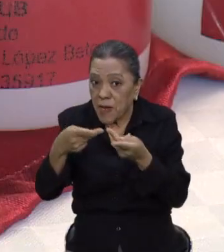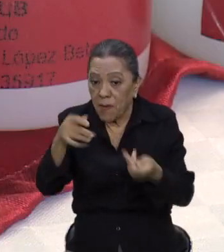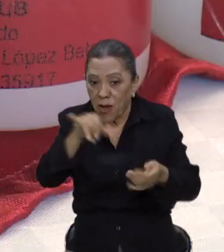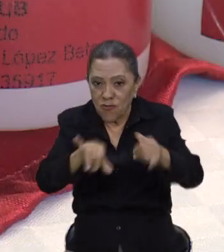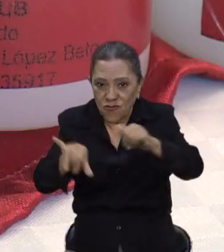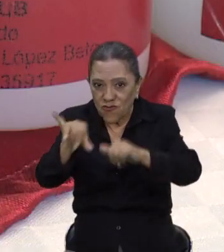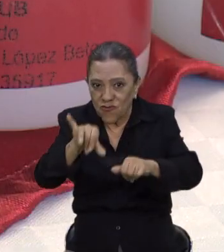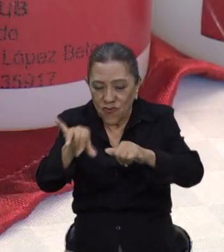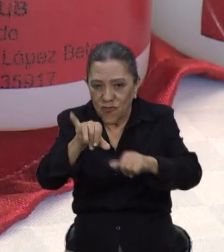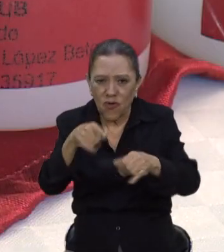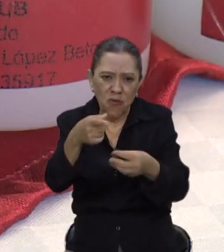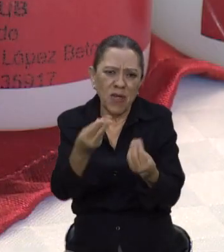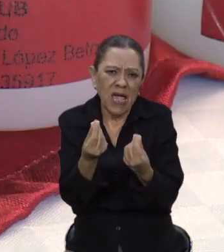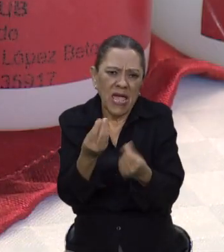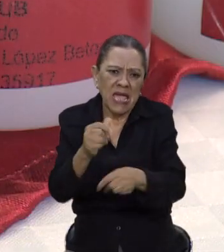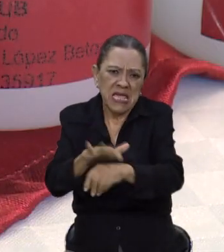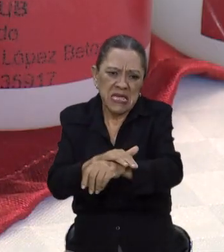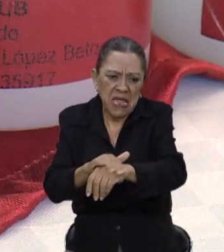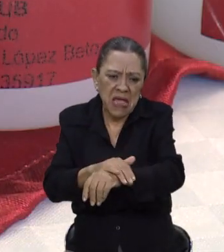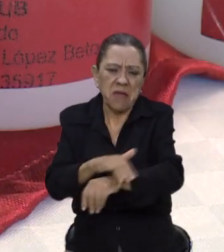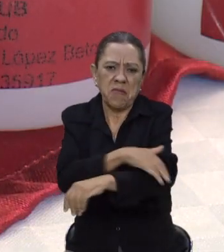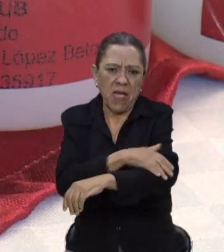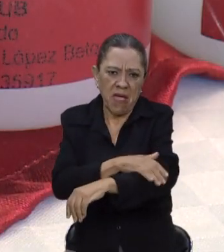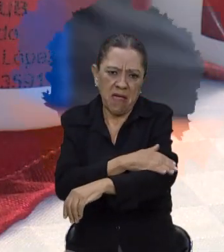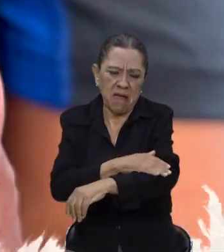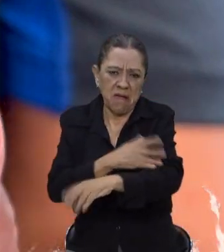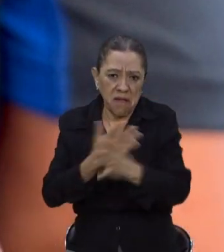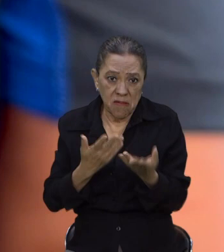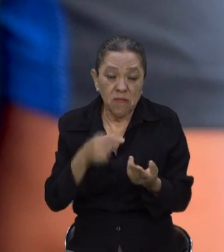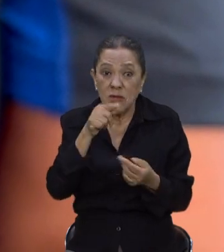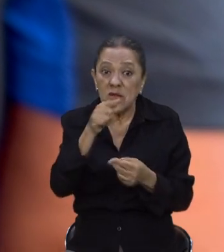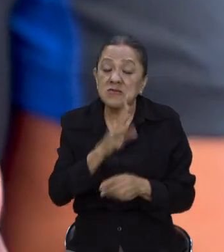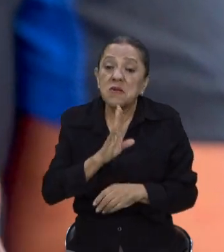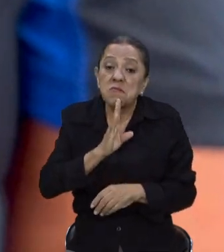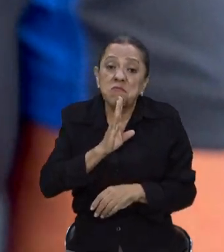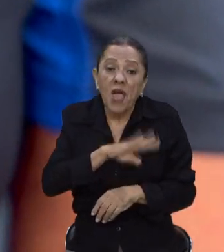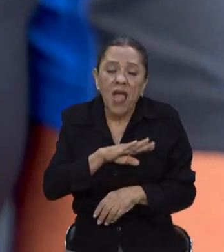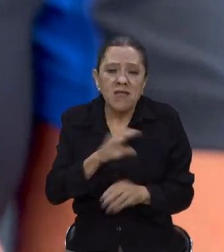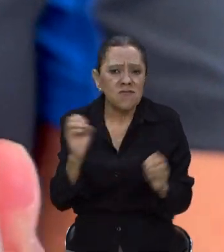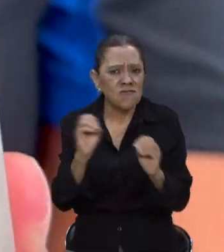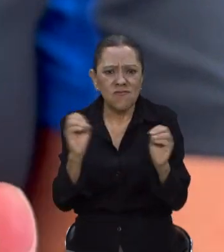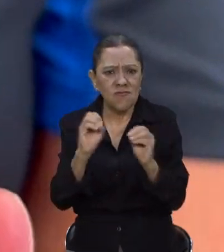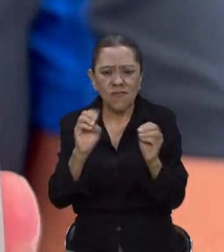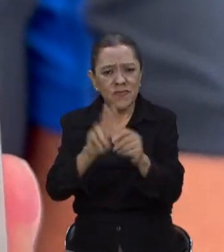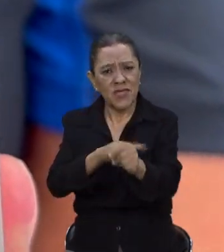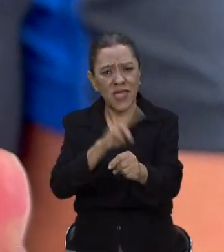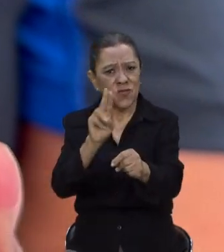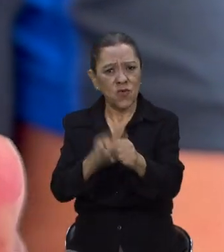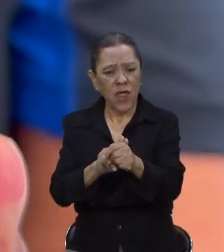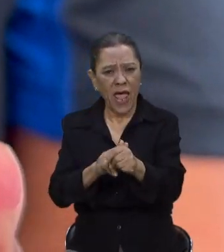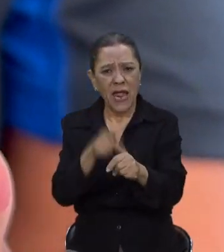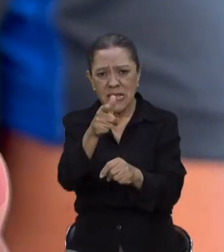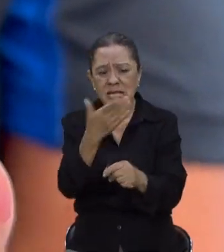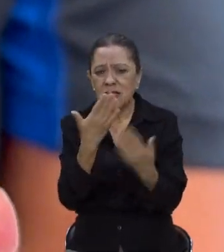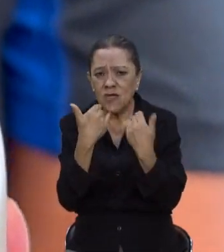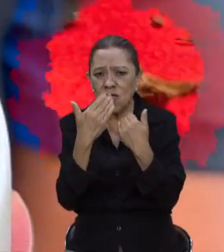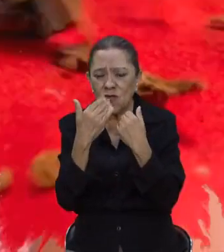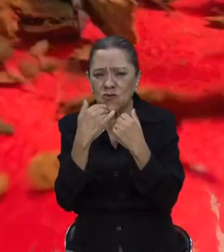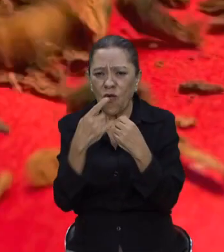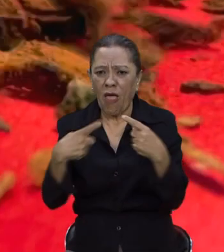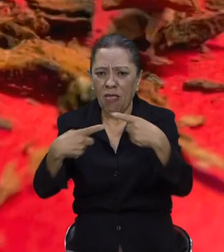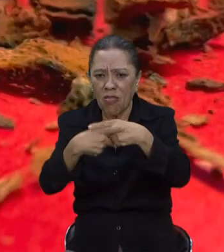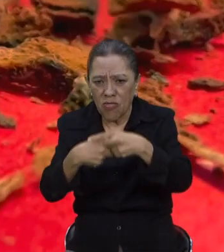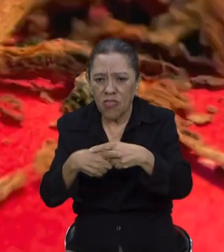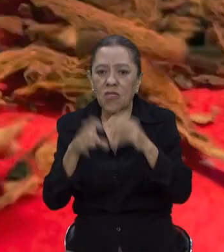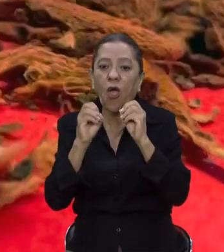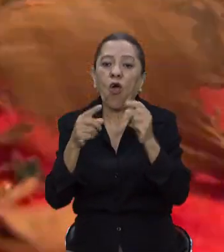he estado trabajando yo. Pues es algo natural que no te hace daño, no te, más que nada no te provoca ni alergias.